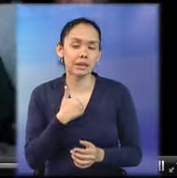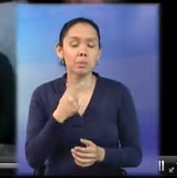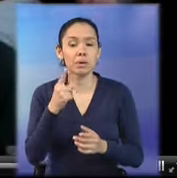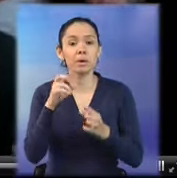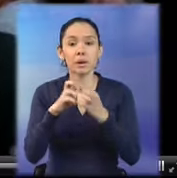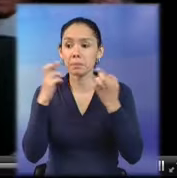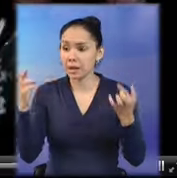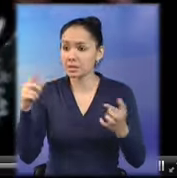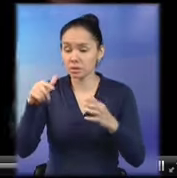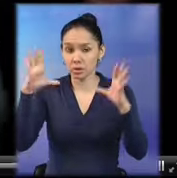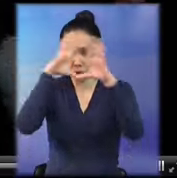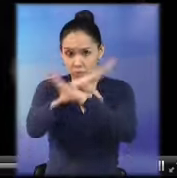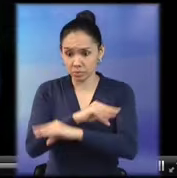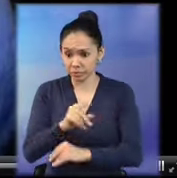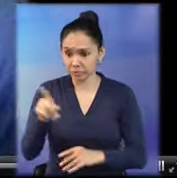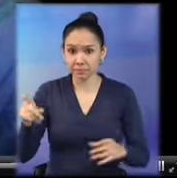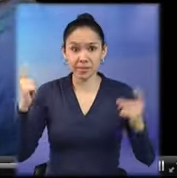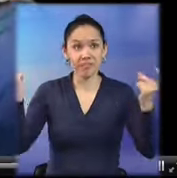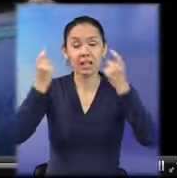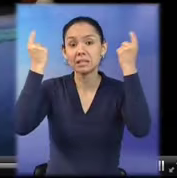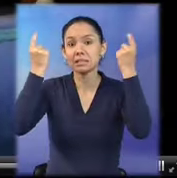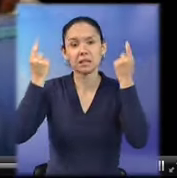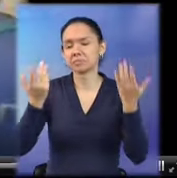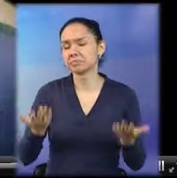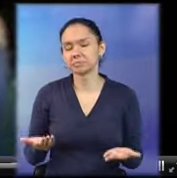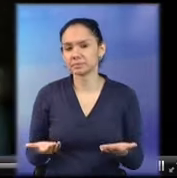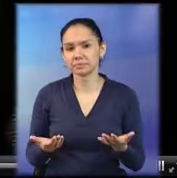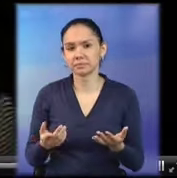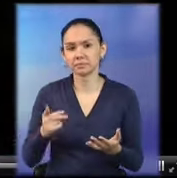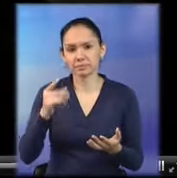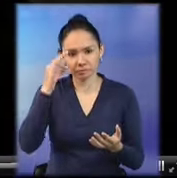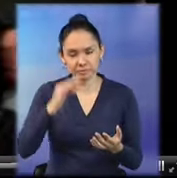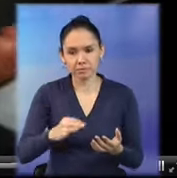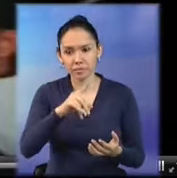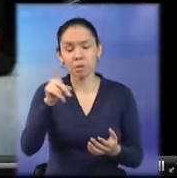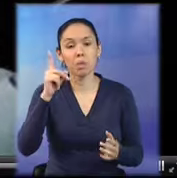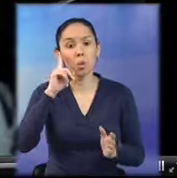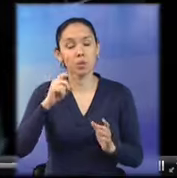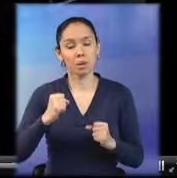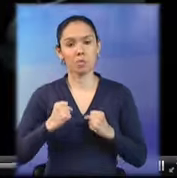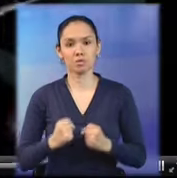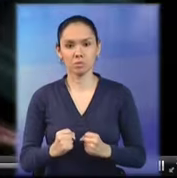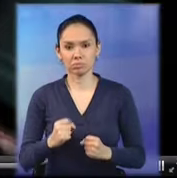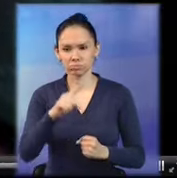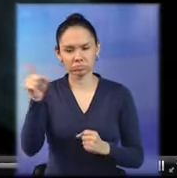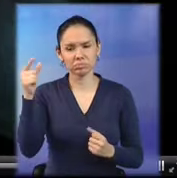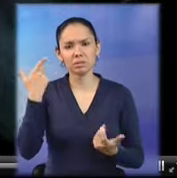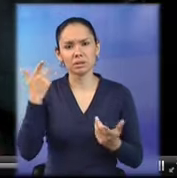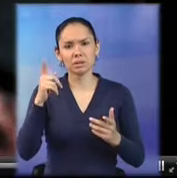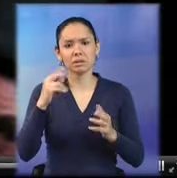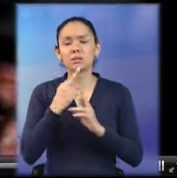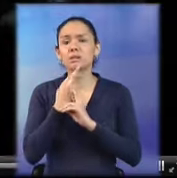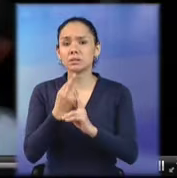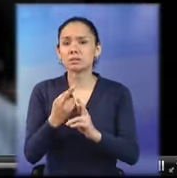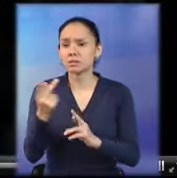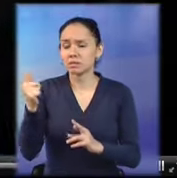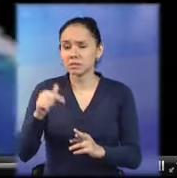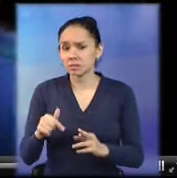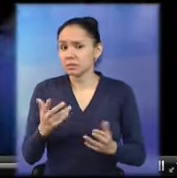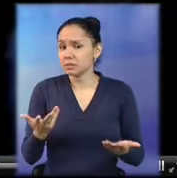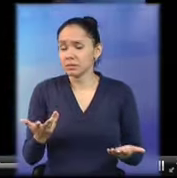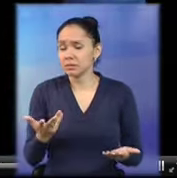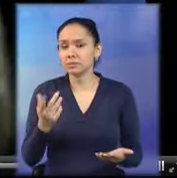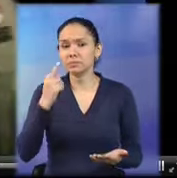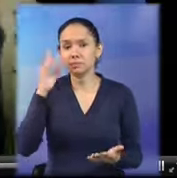para que en horas de la noche él dé de manera oficial una postura acerca de los datos que él está